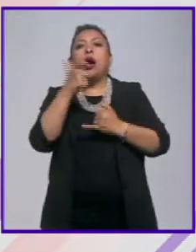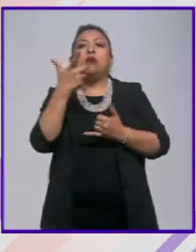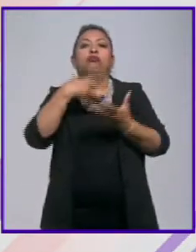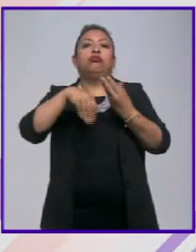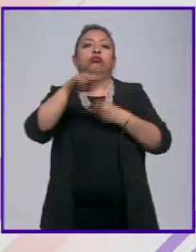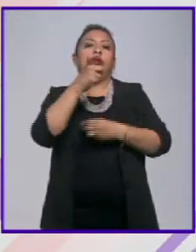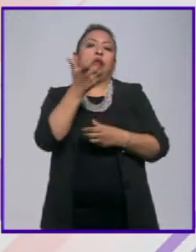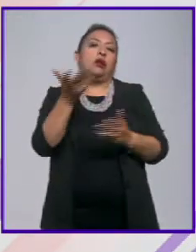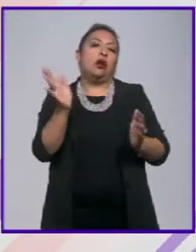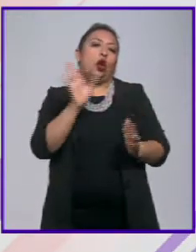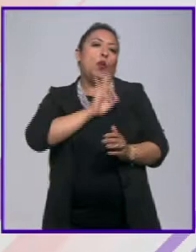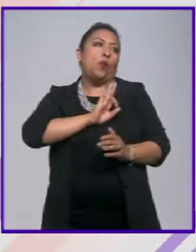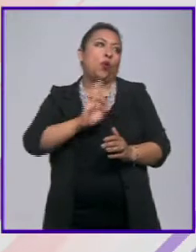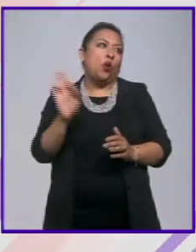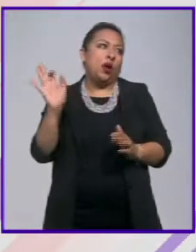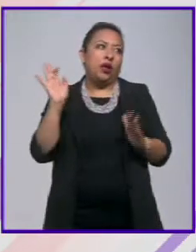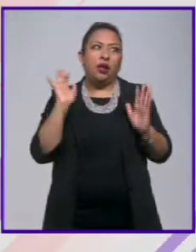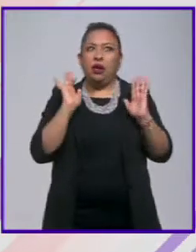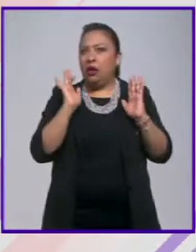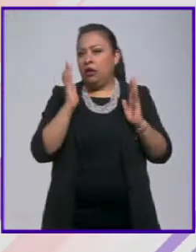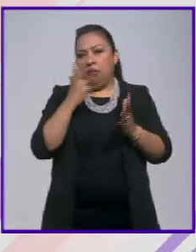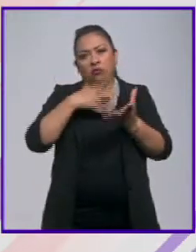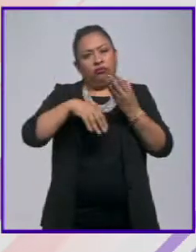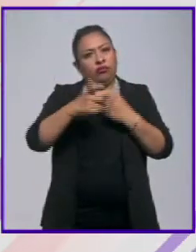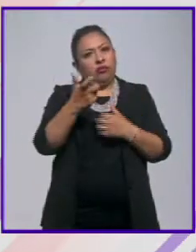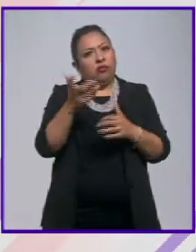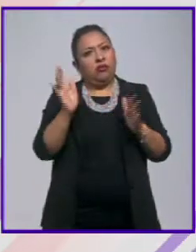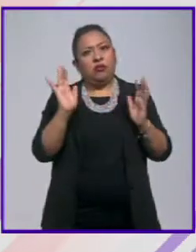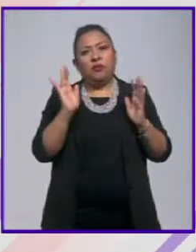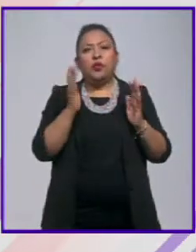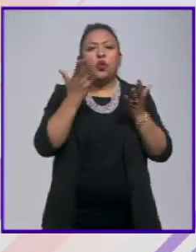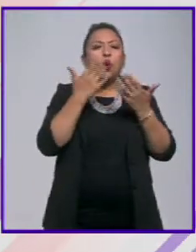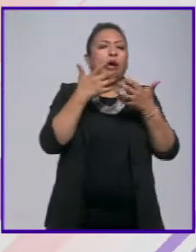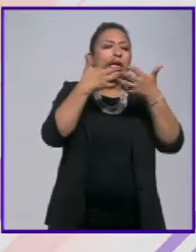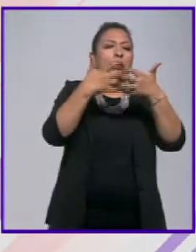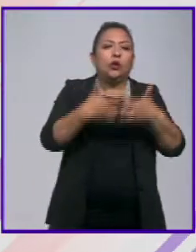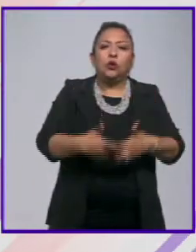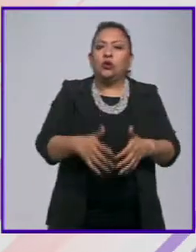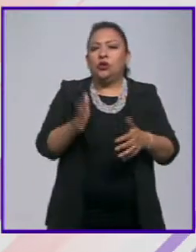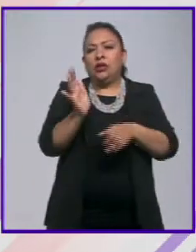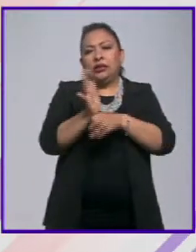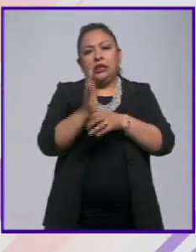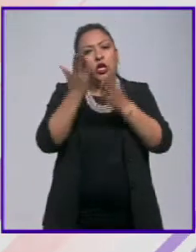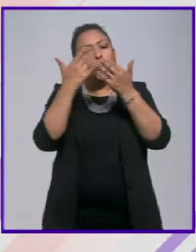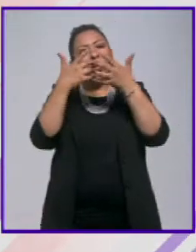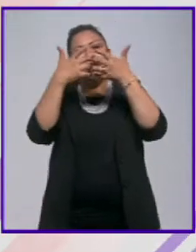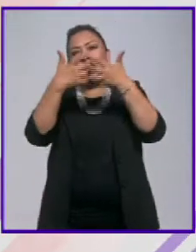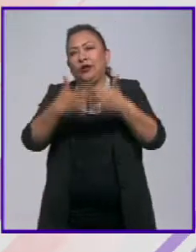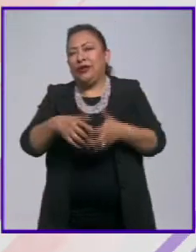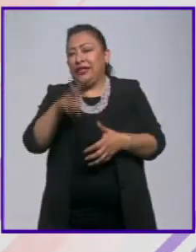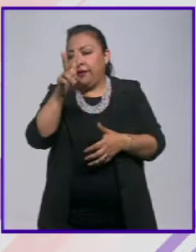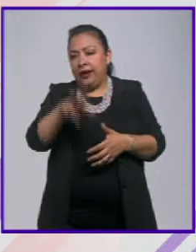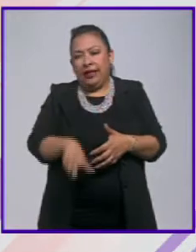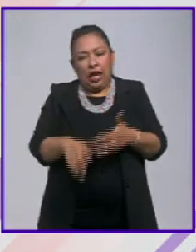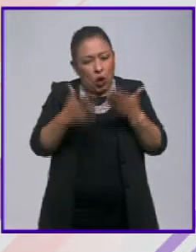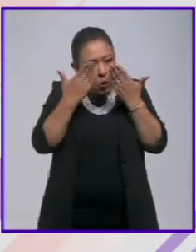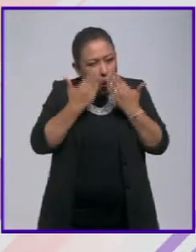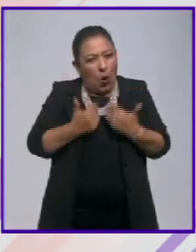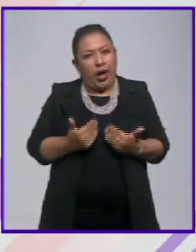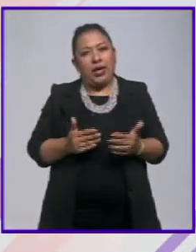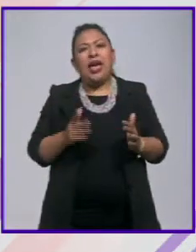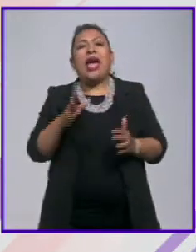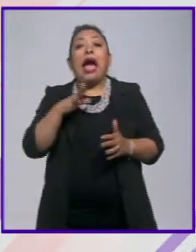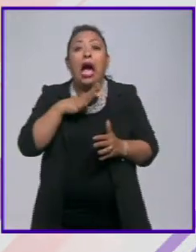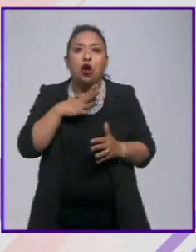económica se puede traducir en riqueza económica no tenemos industria no tenemos una industria del cine realmente no la tenemos como industria